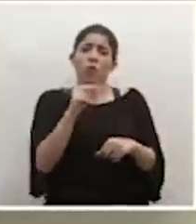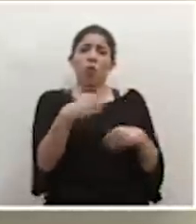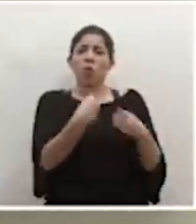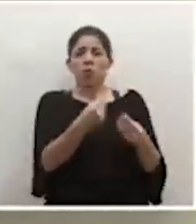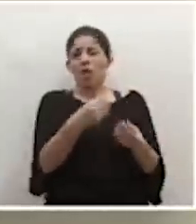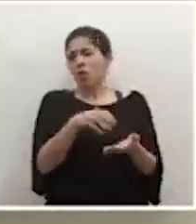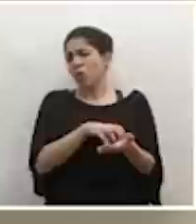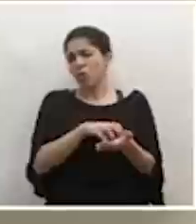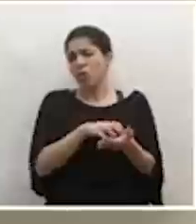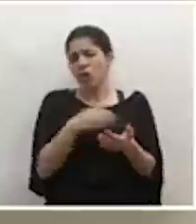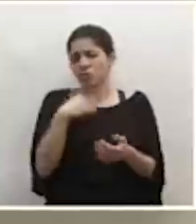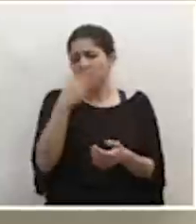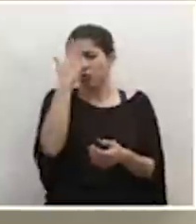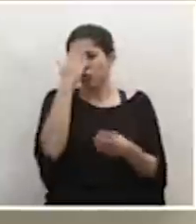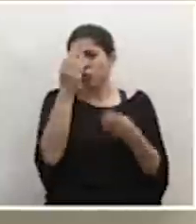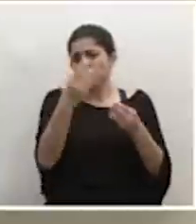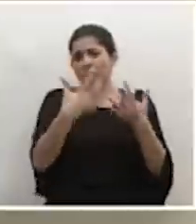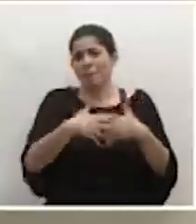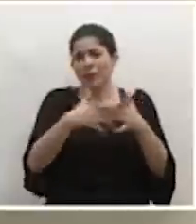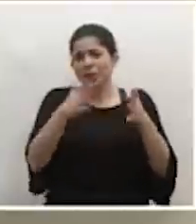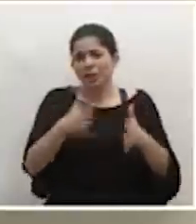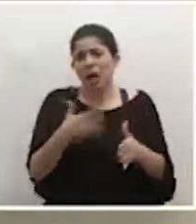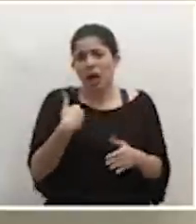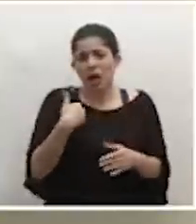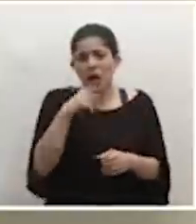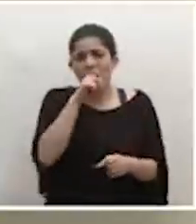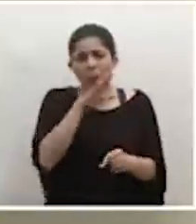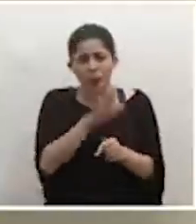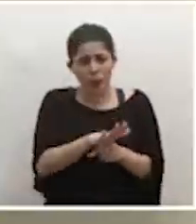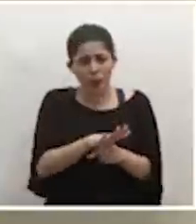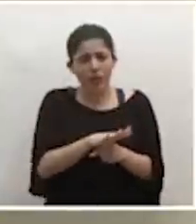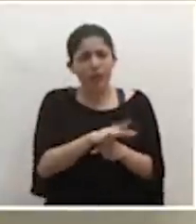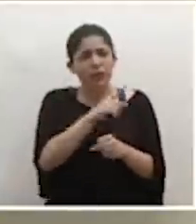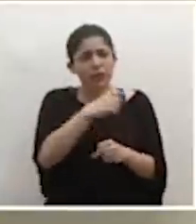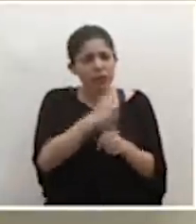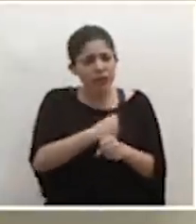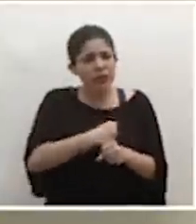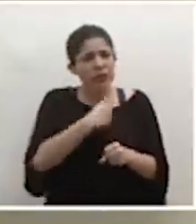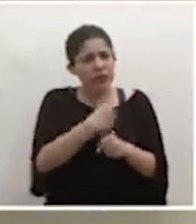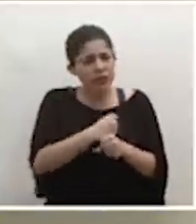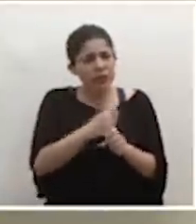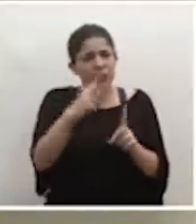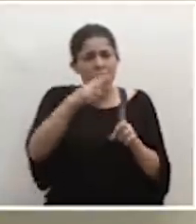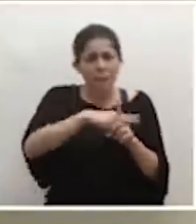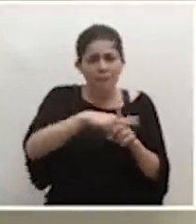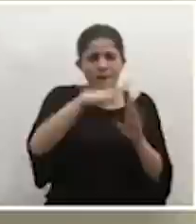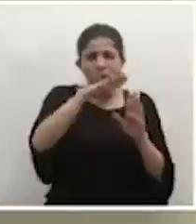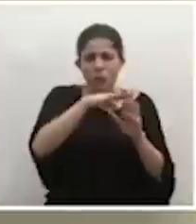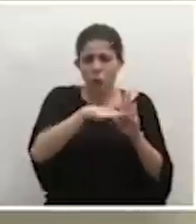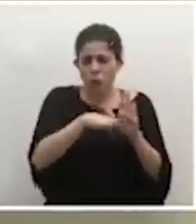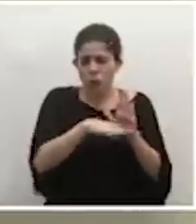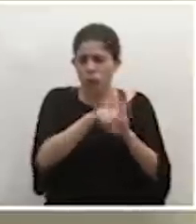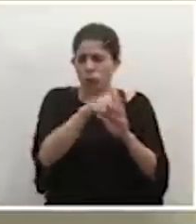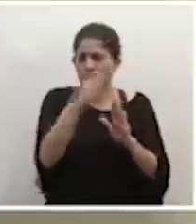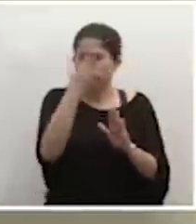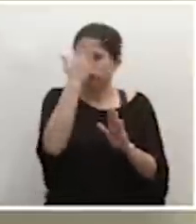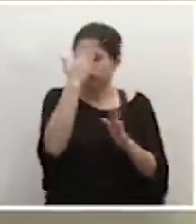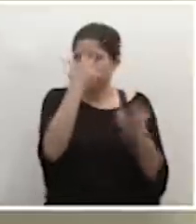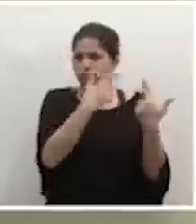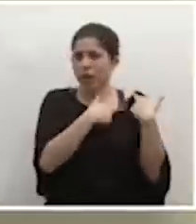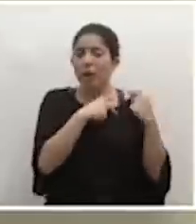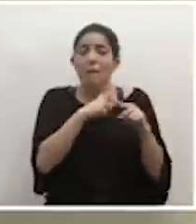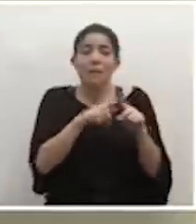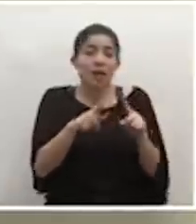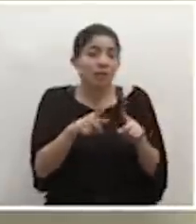tela de duda el compromiso de muchos de los empresarios que han estado elaborando y poniendo en práctica los protocolos de una forma muy consciente, pero